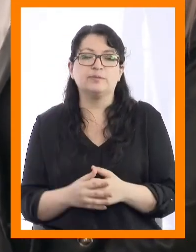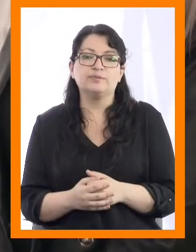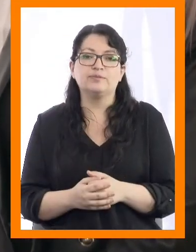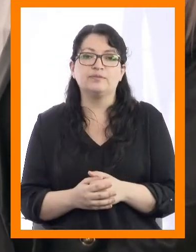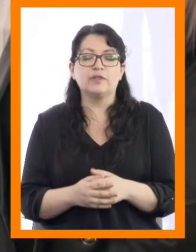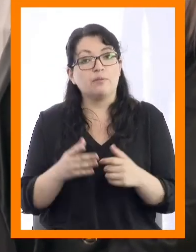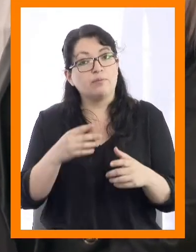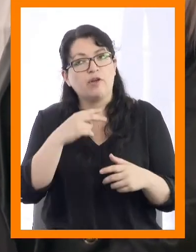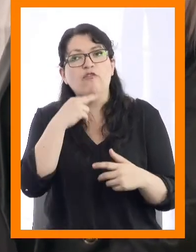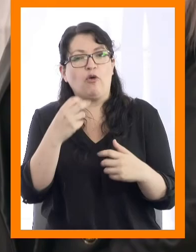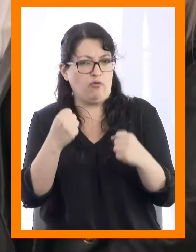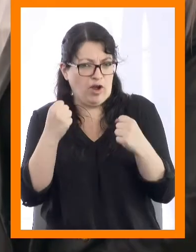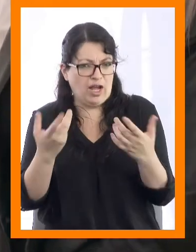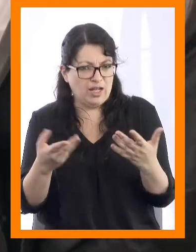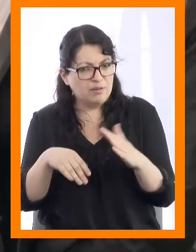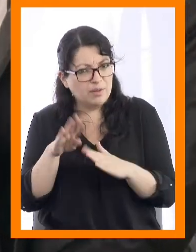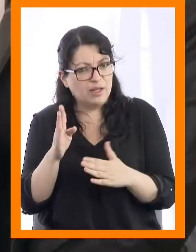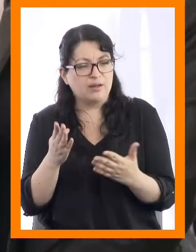Bastante más fuerte, ¿eh?